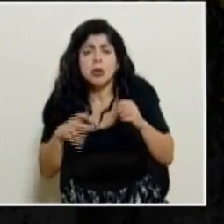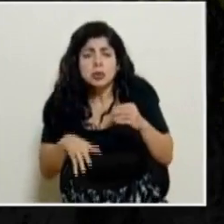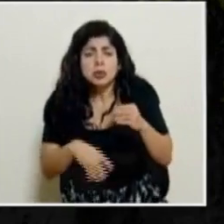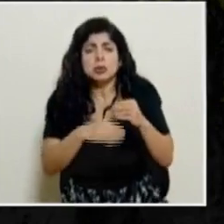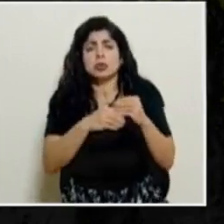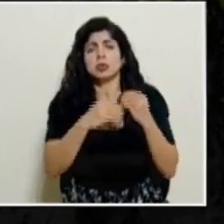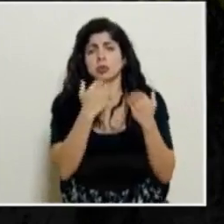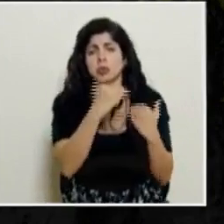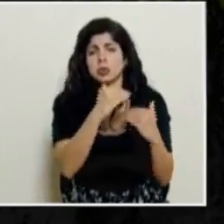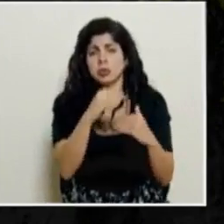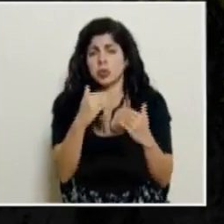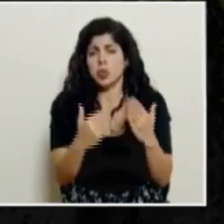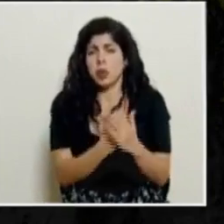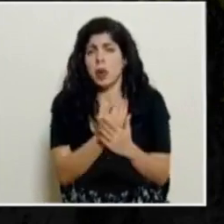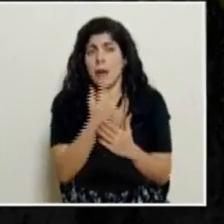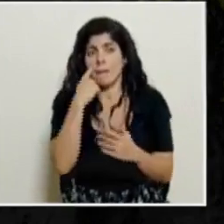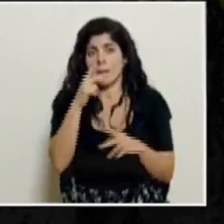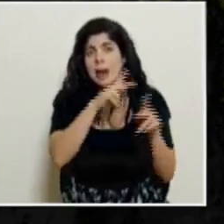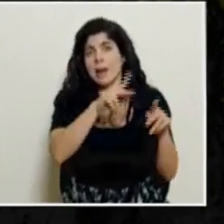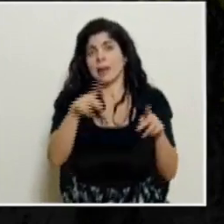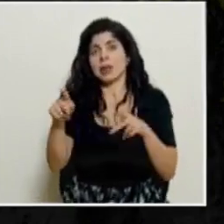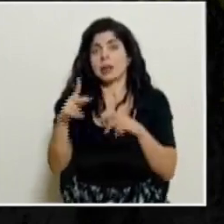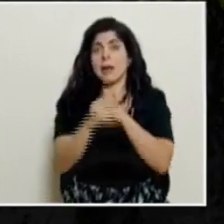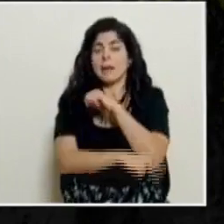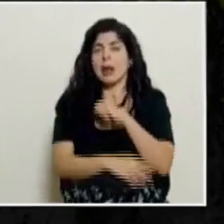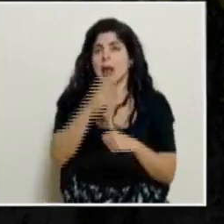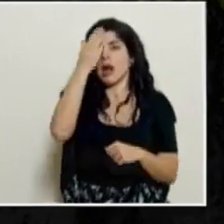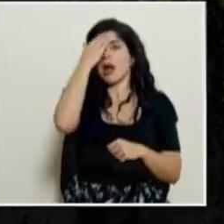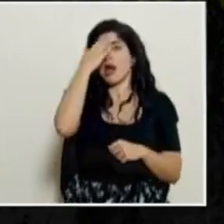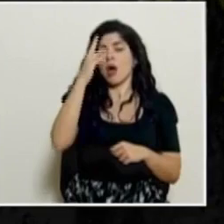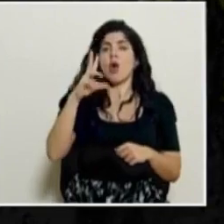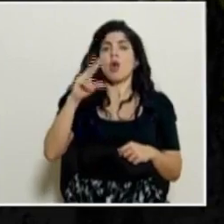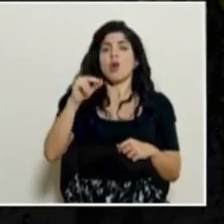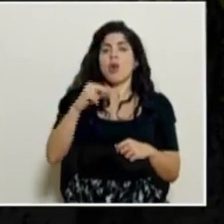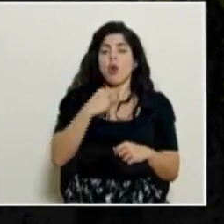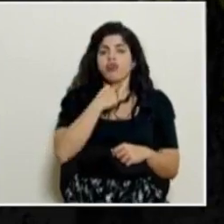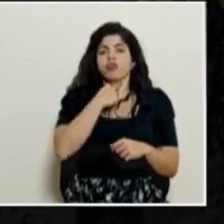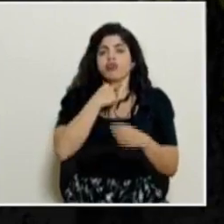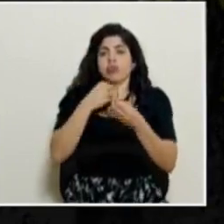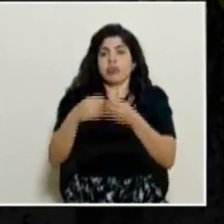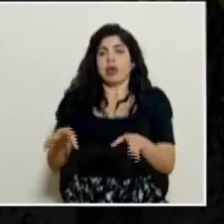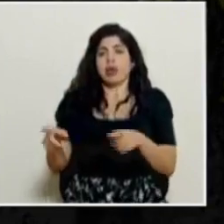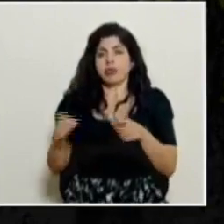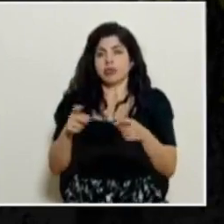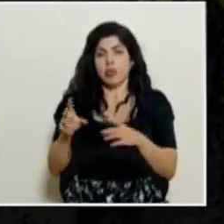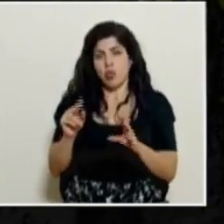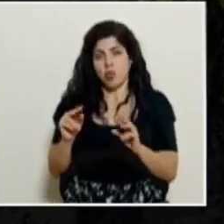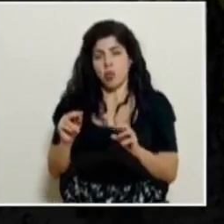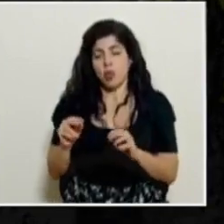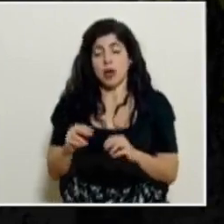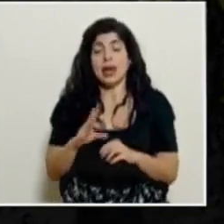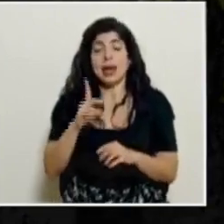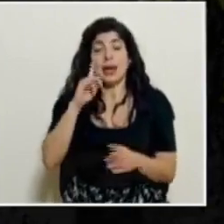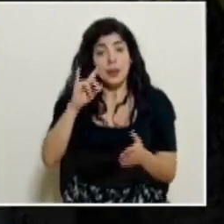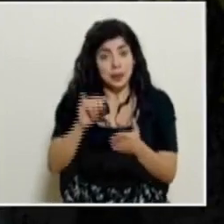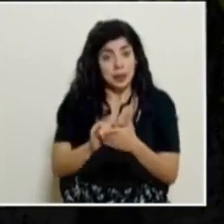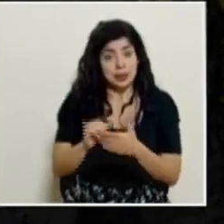que el país pueda tener alguna seguridad de que esto no se va a desbordar y en ese sentido